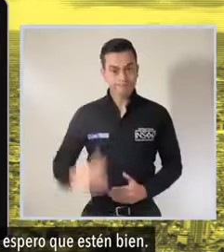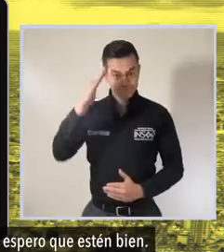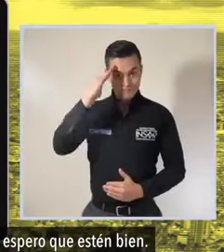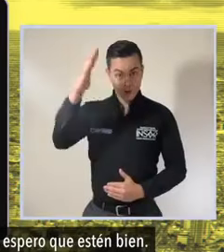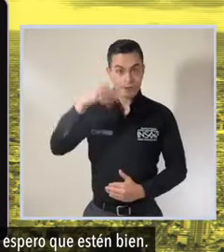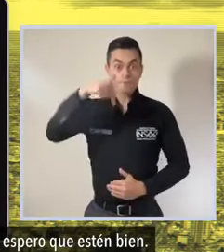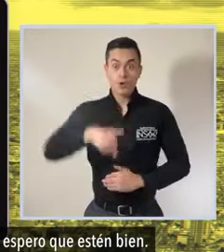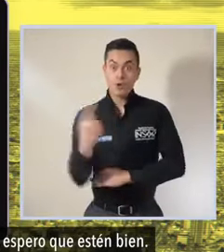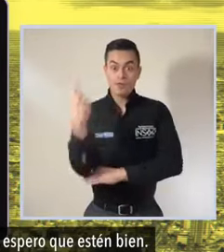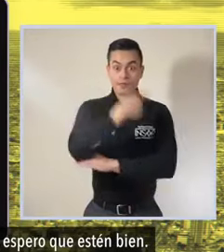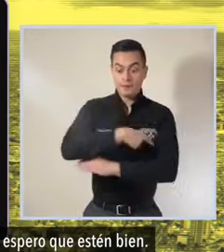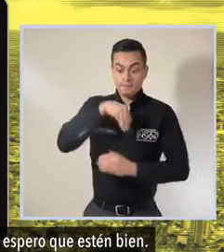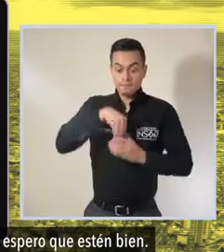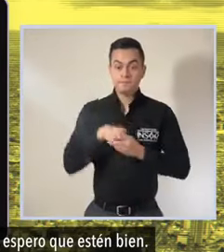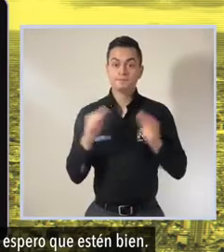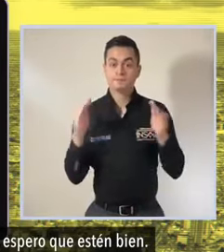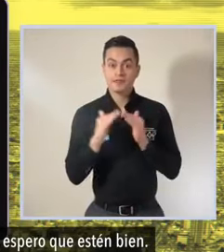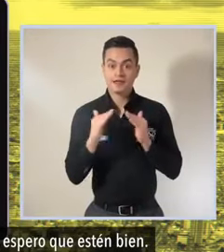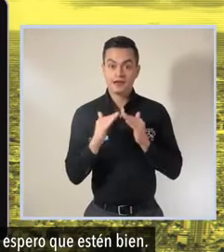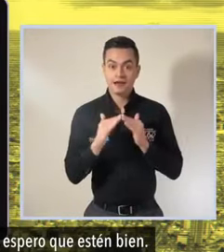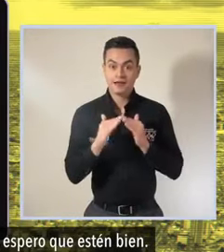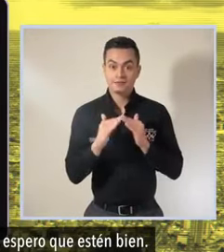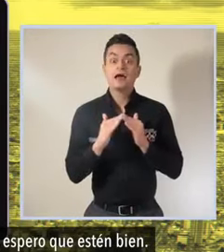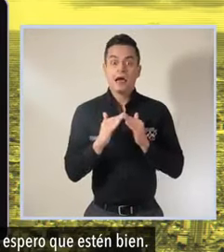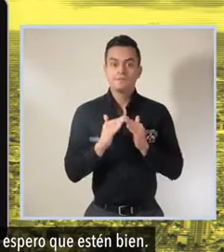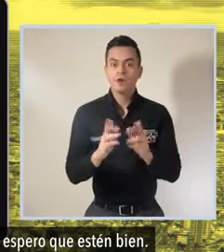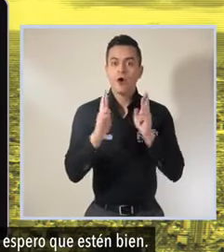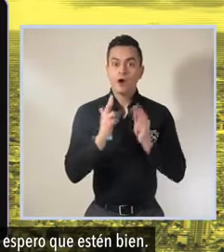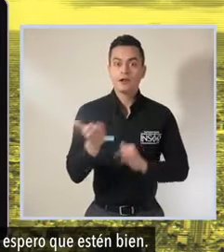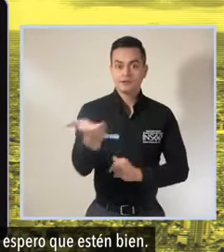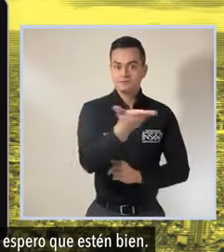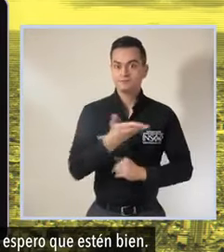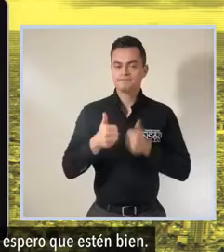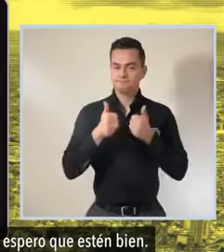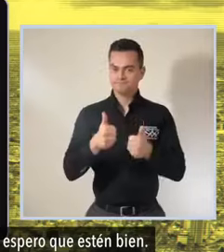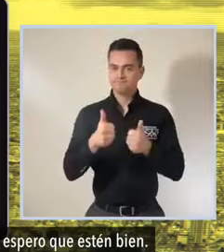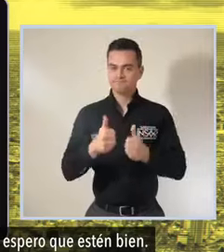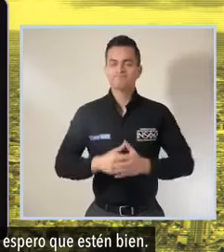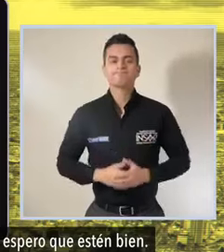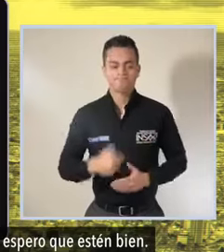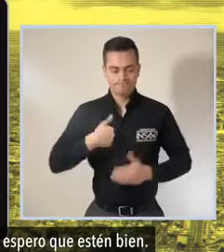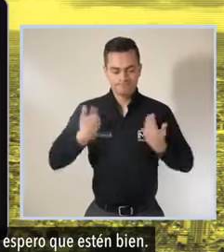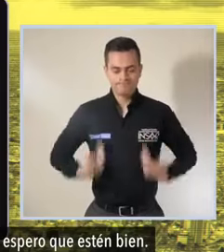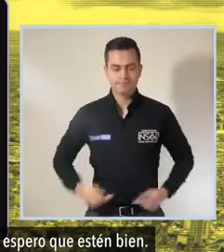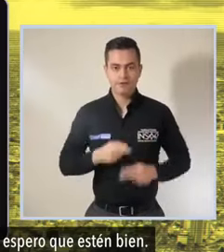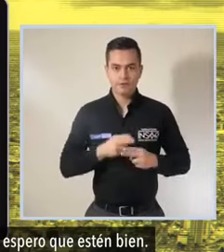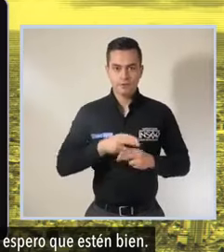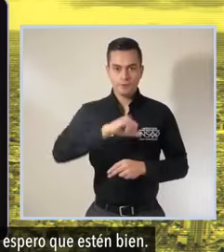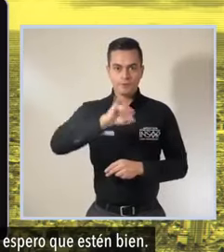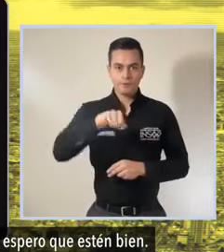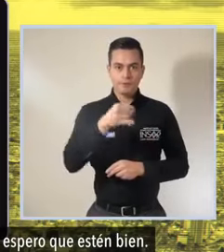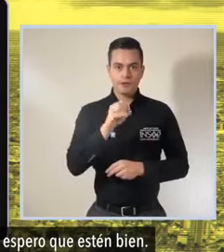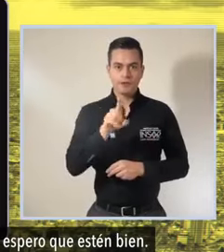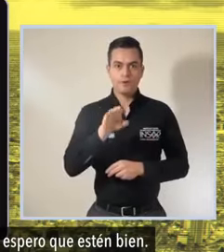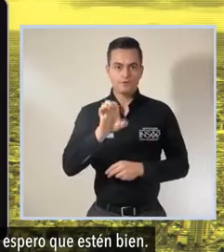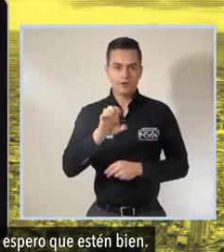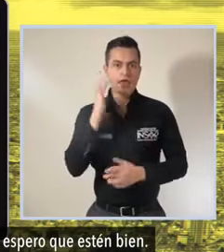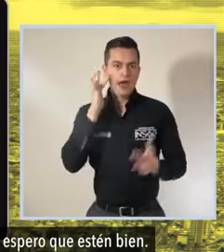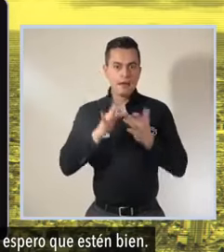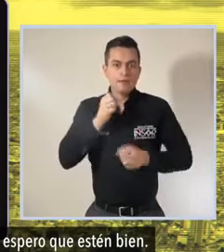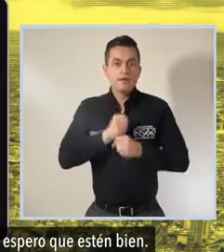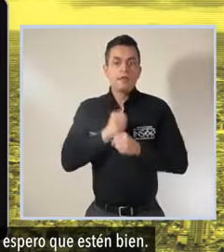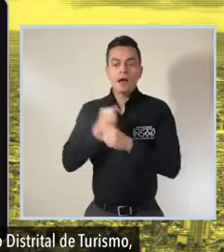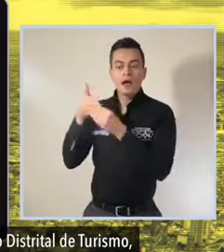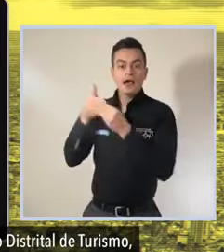Hola, en el día que nos quedamos en casa espero que estén bien mi nombre es José